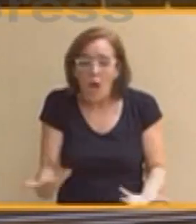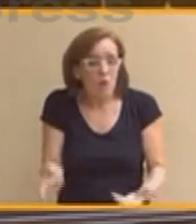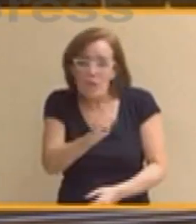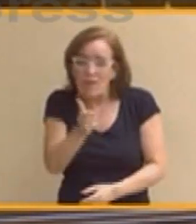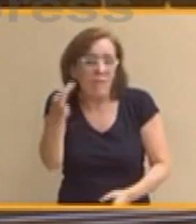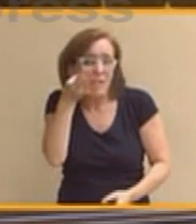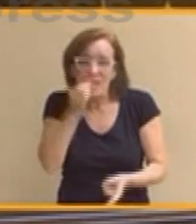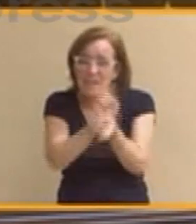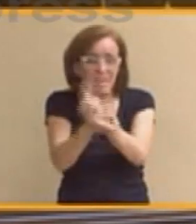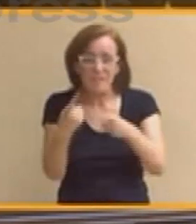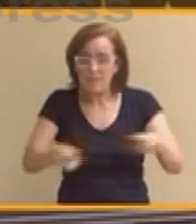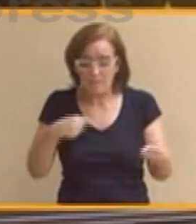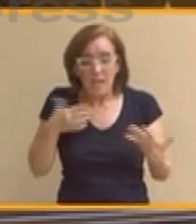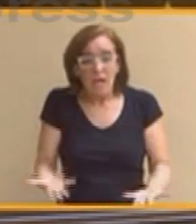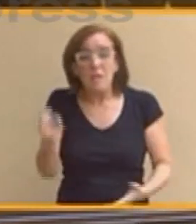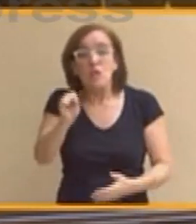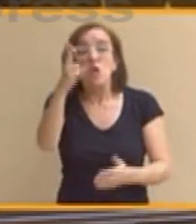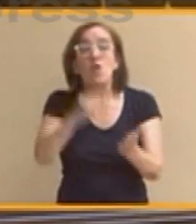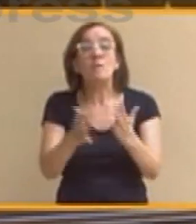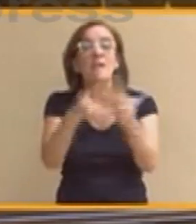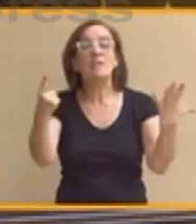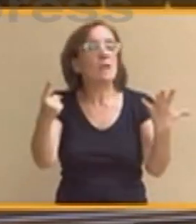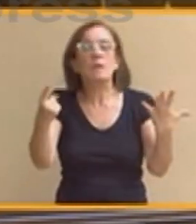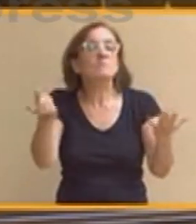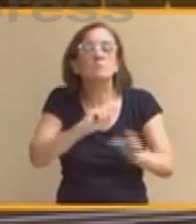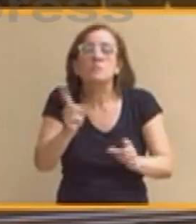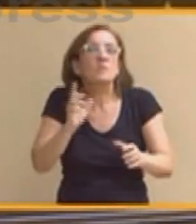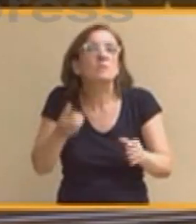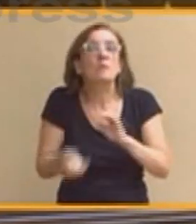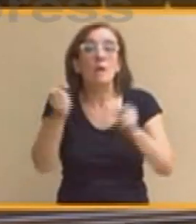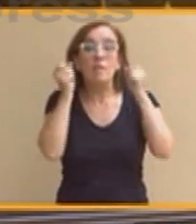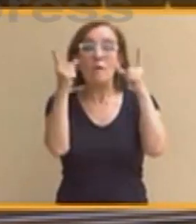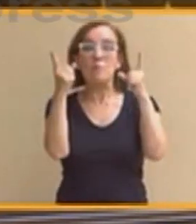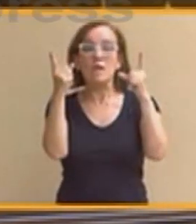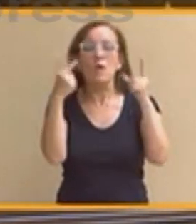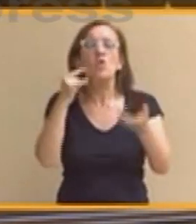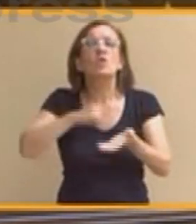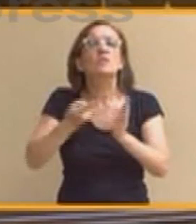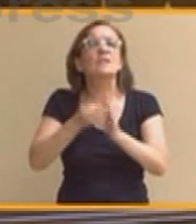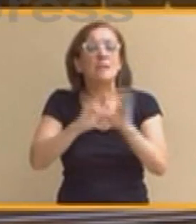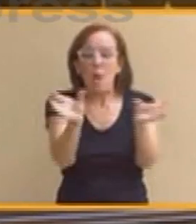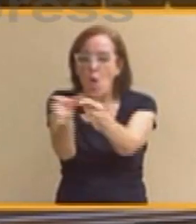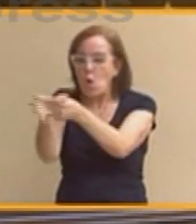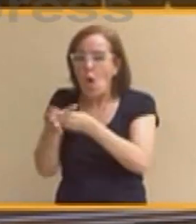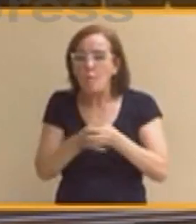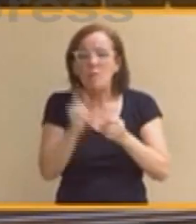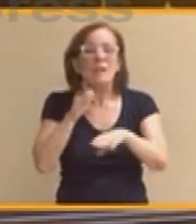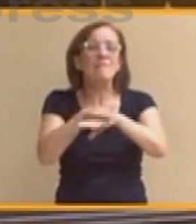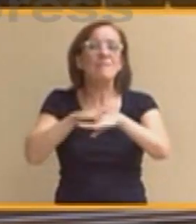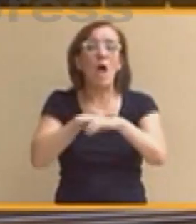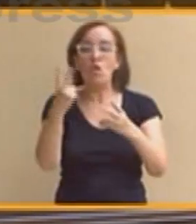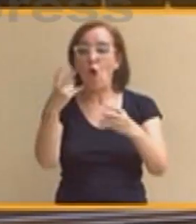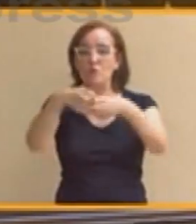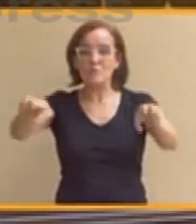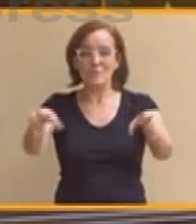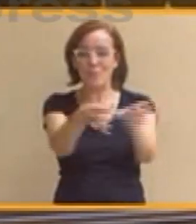Estamos en el año 2016. No va a ocurrir que se despierten ustedes en un sistema de partidos en el que haya básicamente dos partidos que se